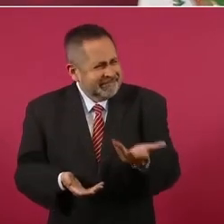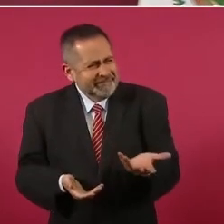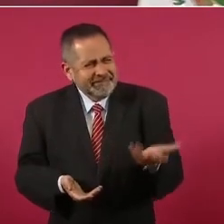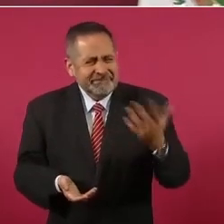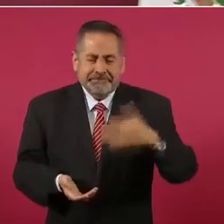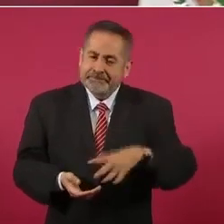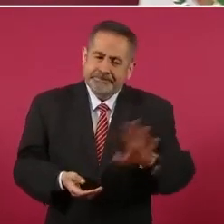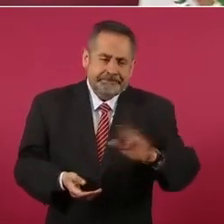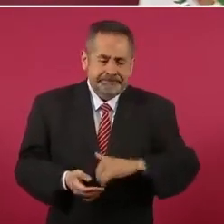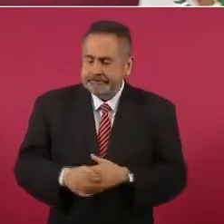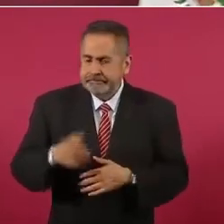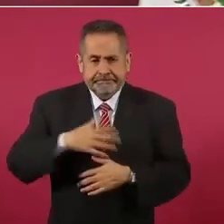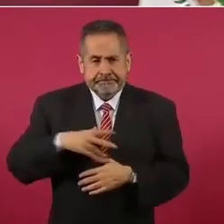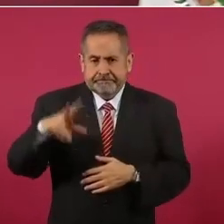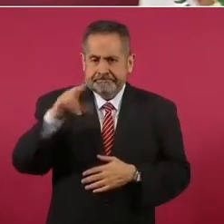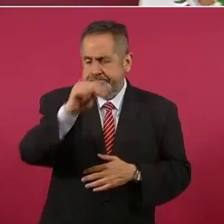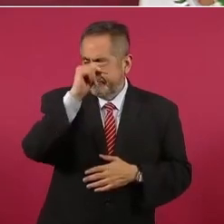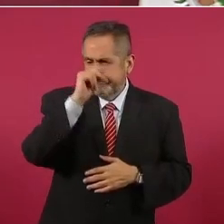Entonces, no.